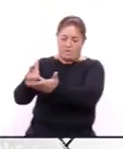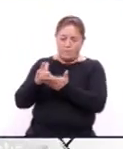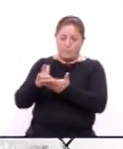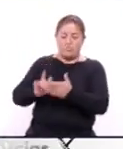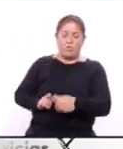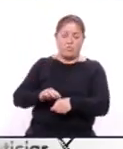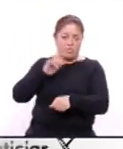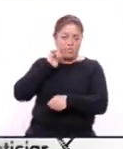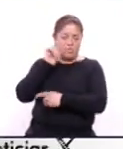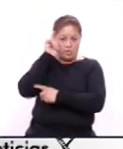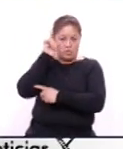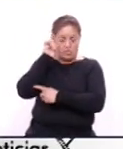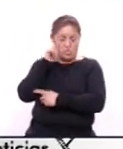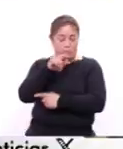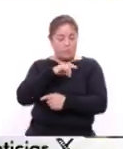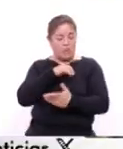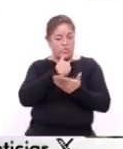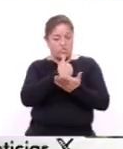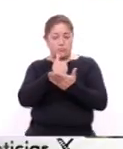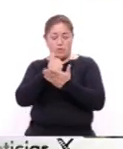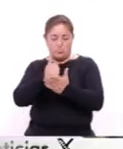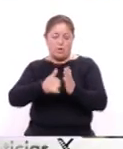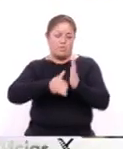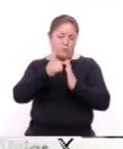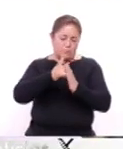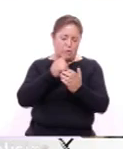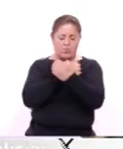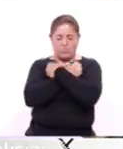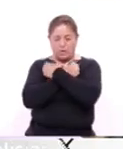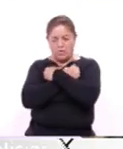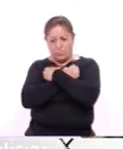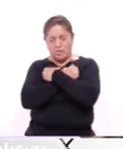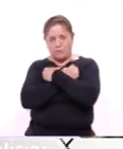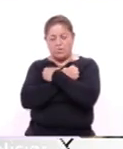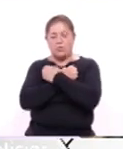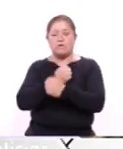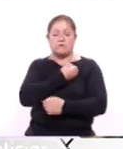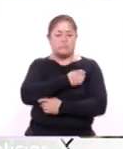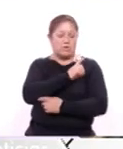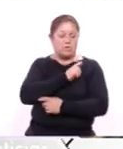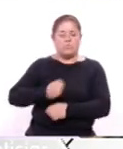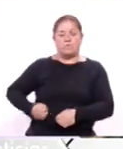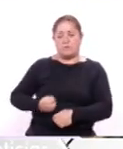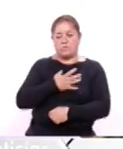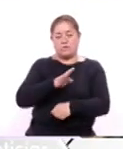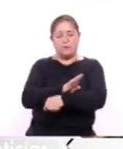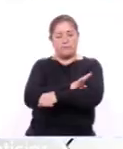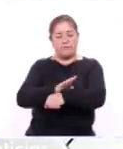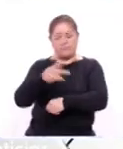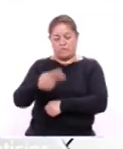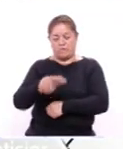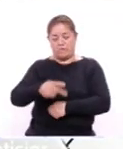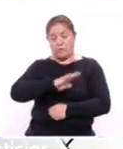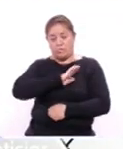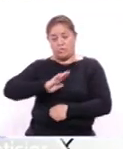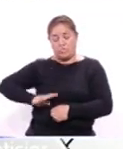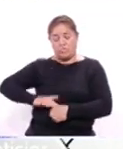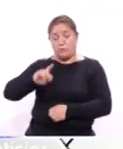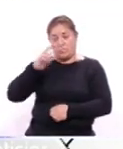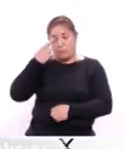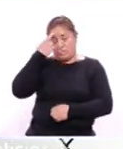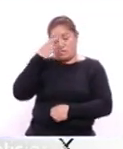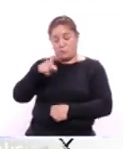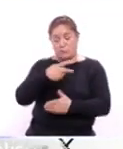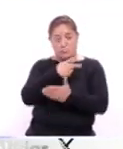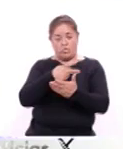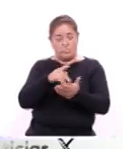por generar acciones y obras de infraestructura, salud, educación y de bienestar en beneficio de la población del municipio. Cabe señalar que este año el